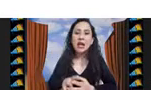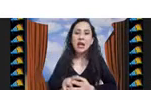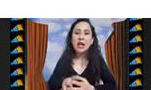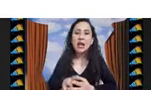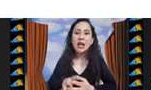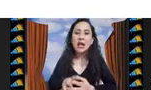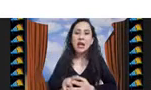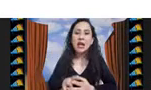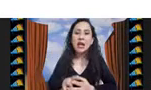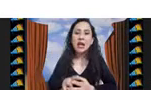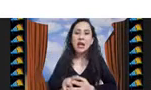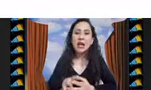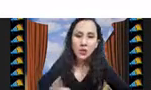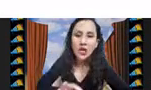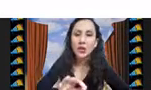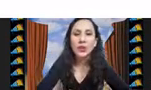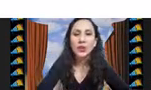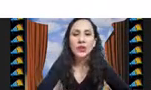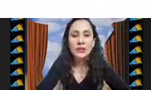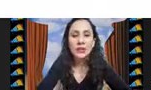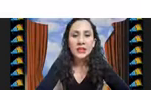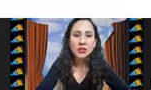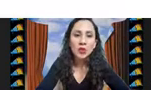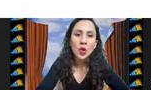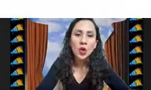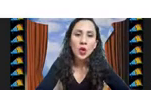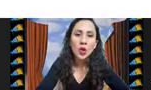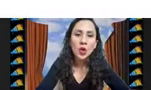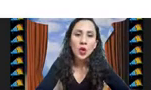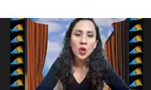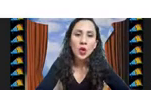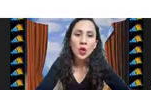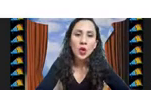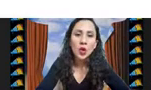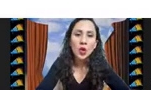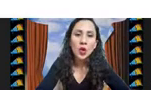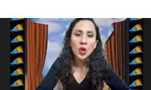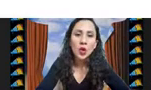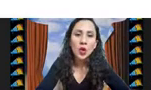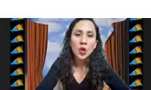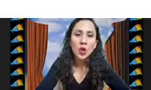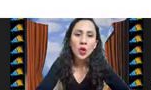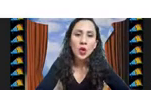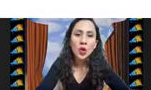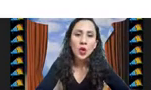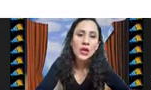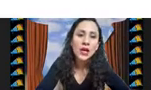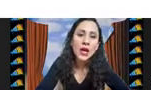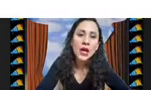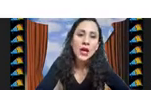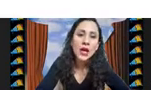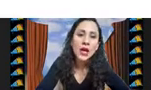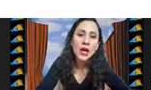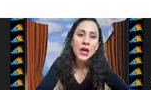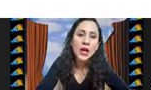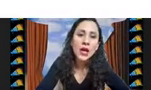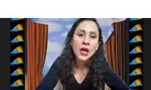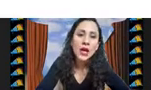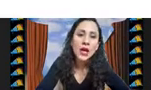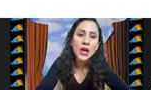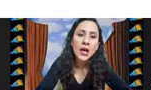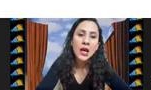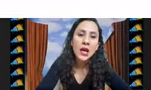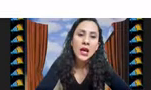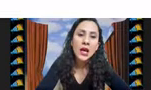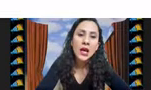dispersión y podría calcular un montón de medidas ¿no? cómo son los objetos en relación a la capacidad del contenedor y bueno